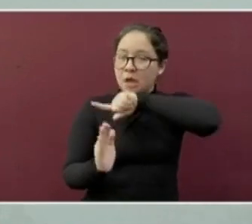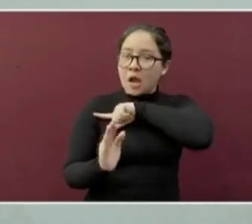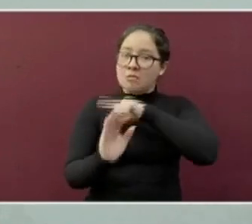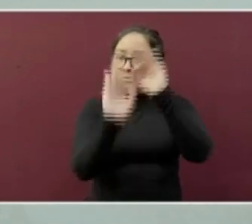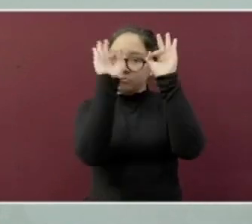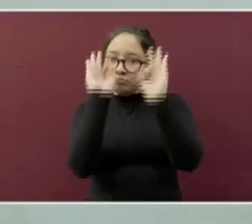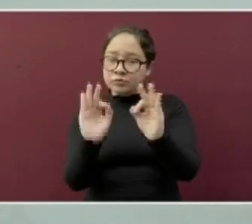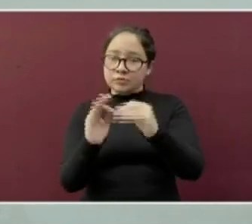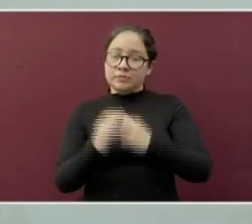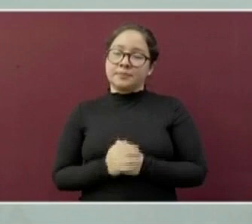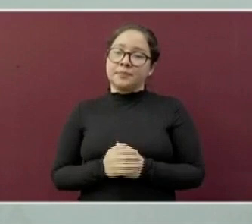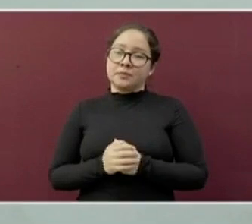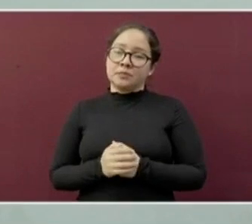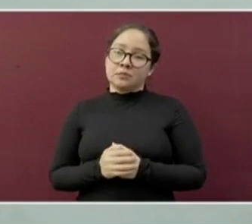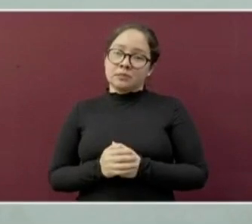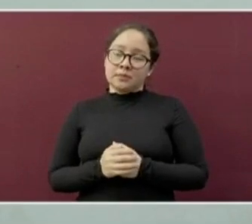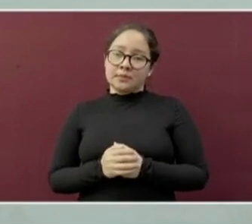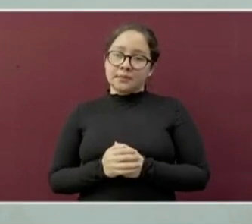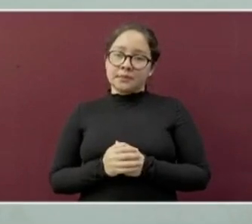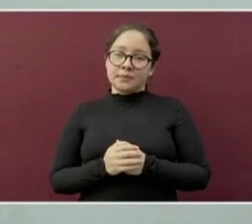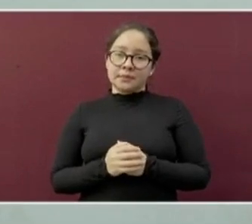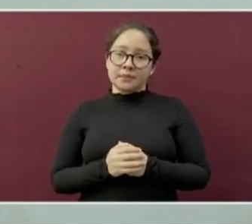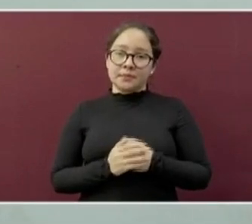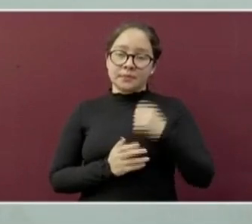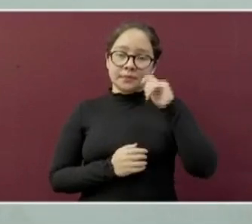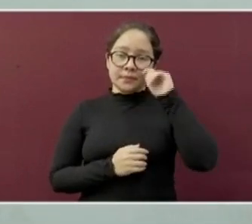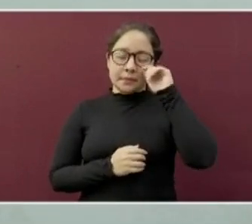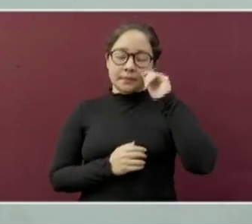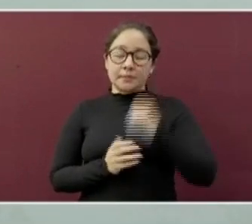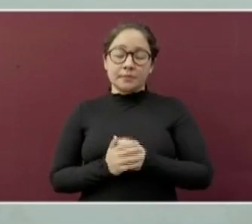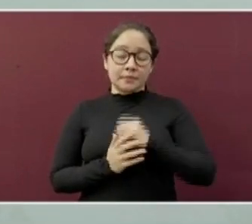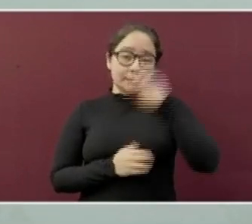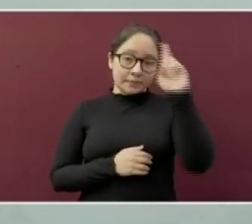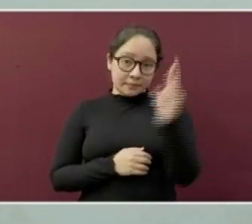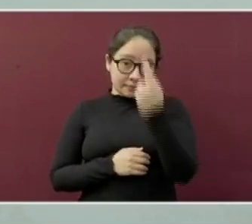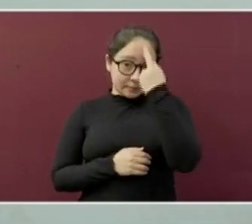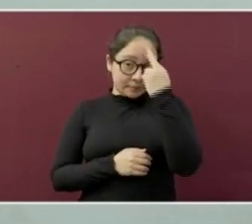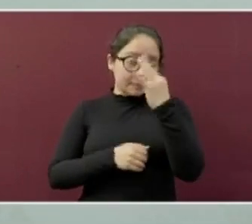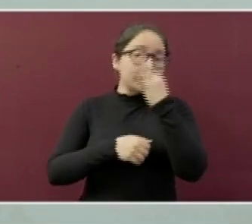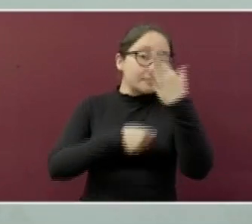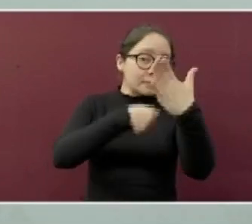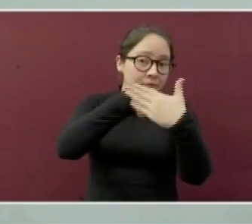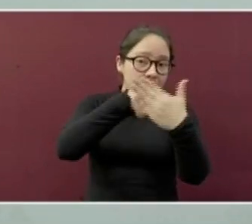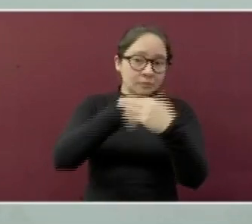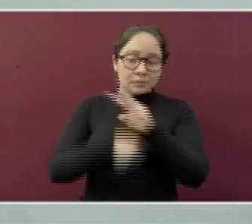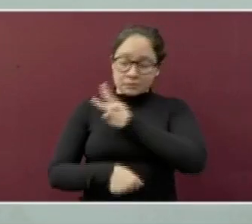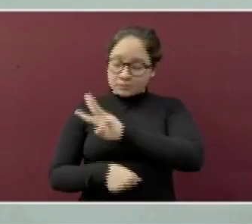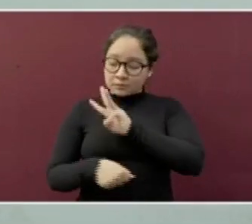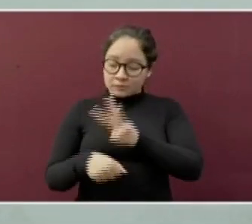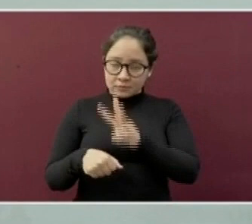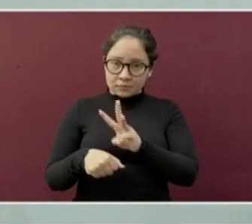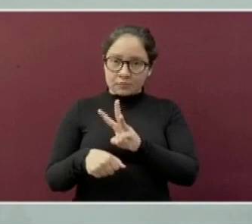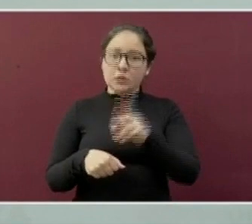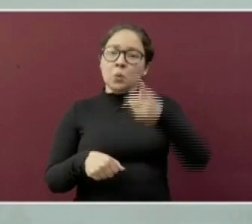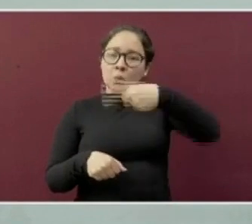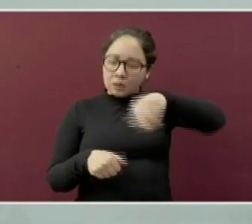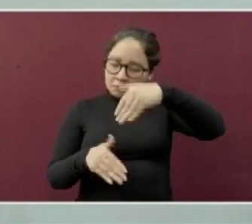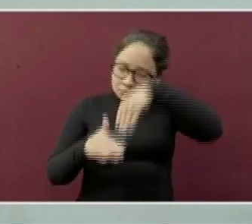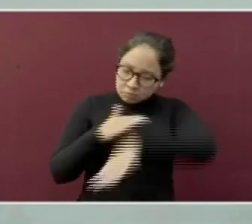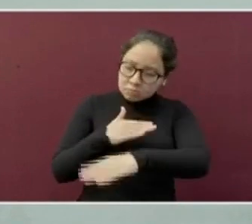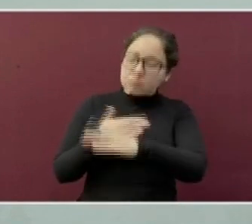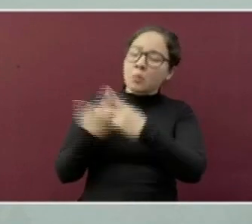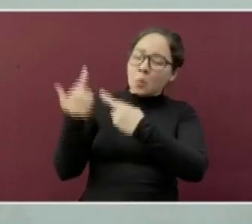sanitaria en su establecimiento. Les recuerdo que en la plataforma podrán encontrar